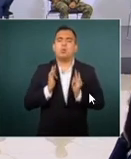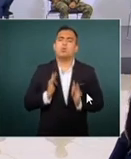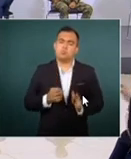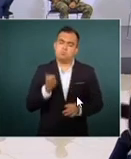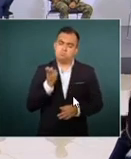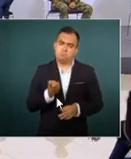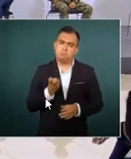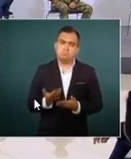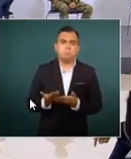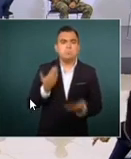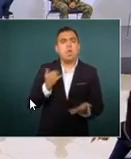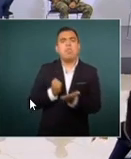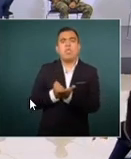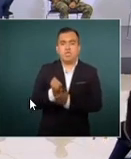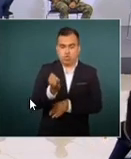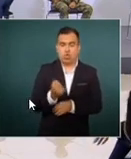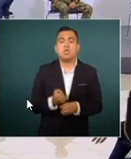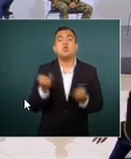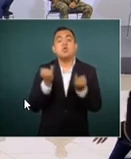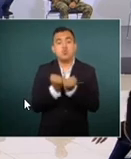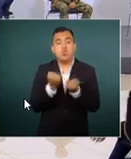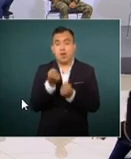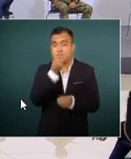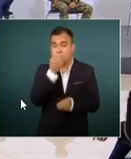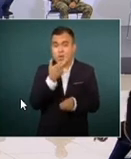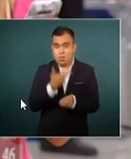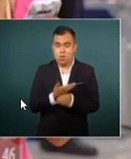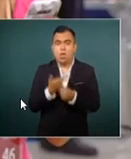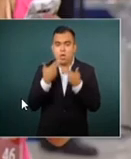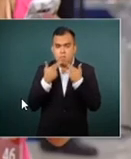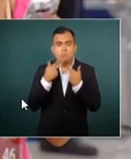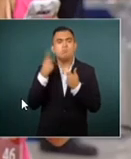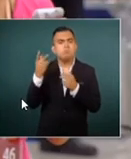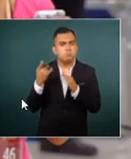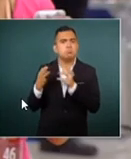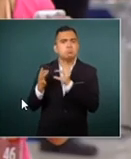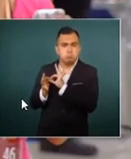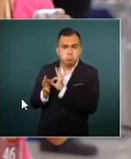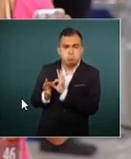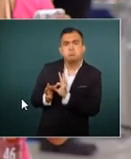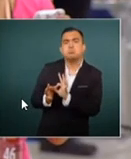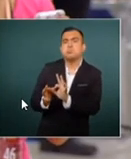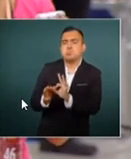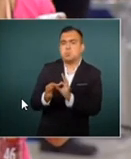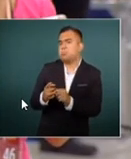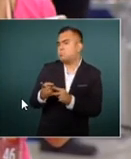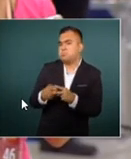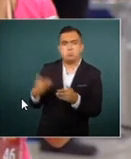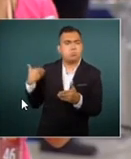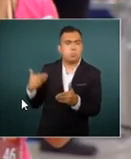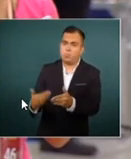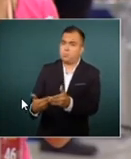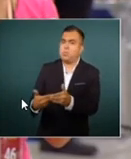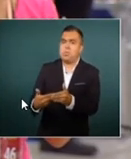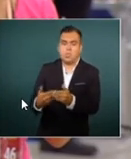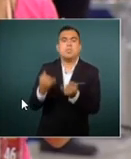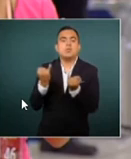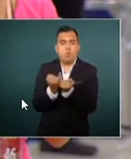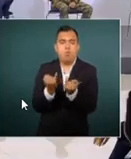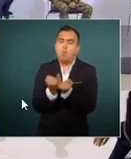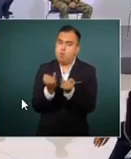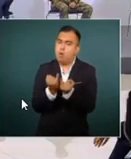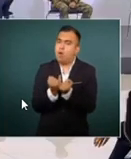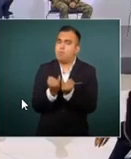además decir que la Secretaría de Hacienda acompañada del proceso... Todo eso está perfecto, pero hay que recordar, no está dando